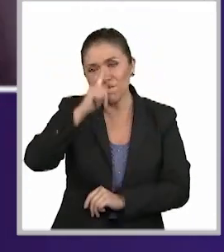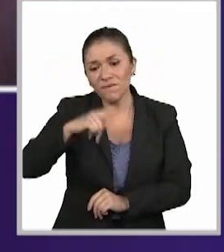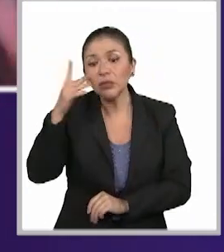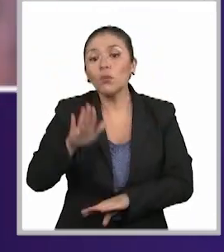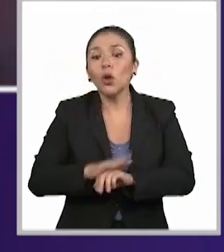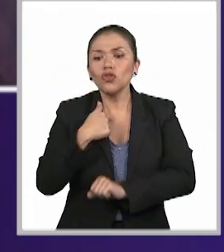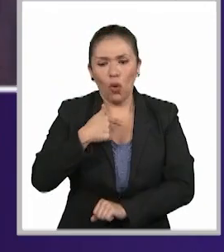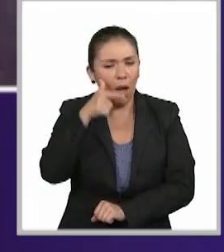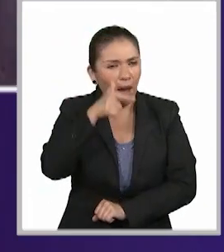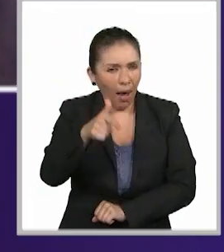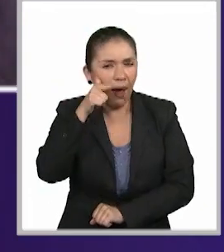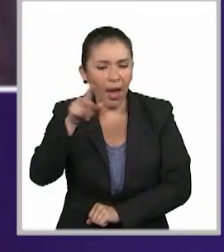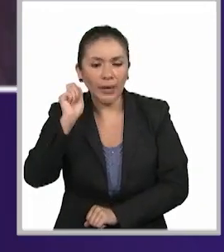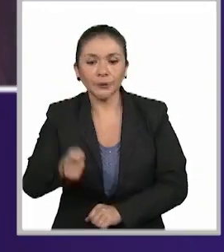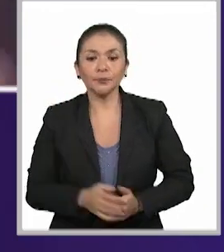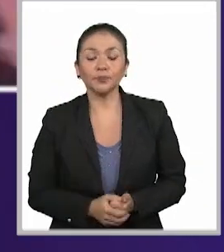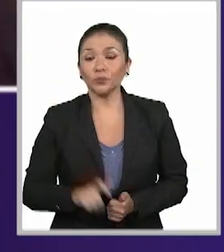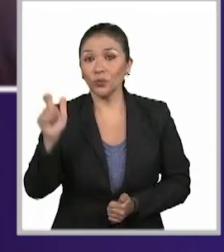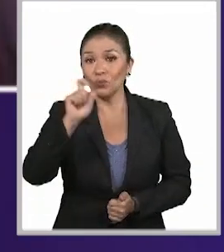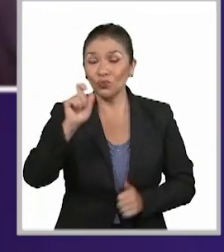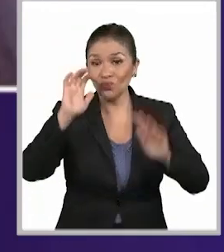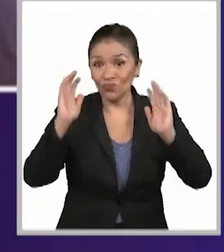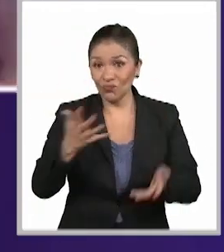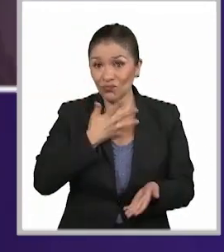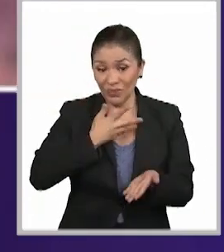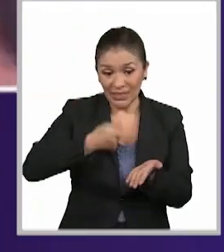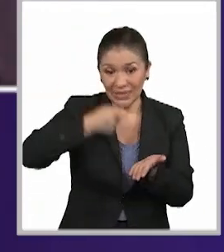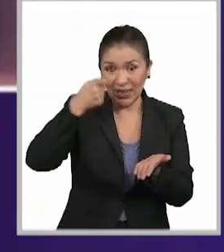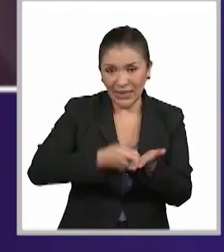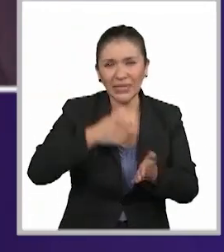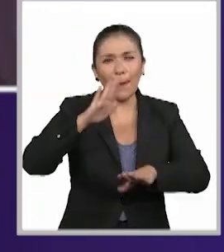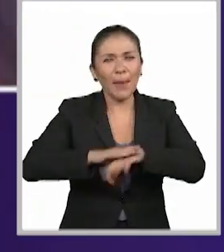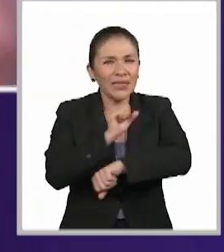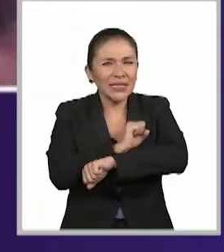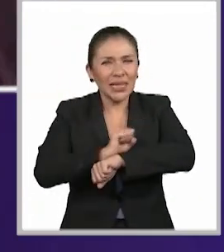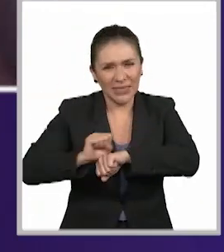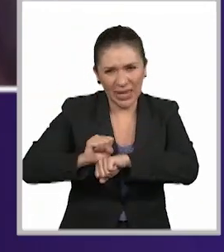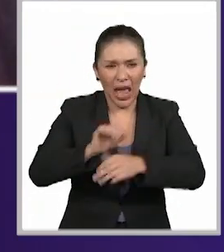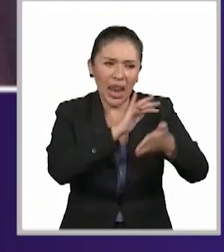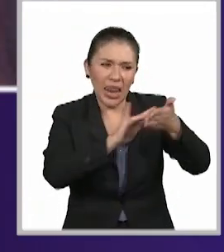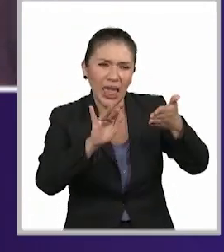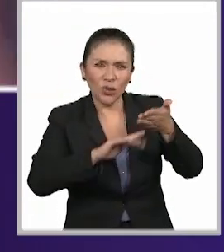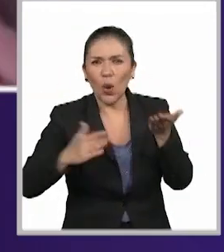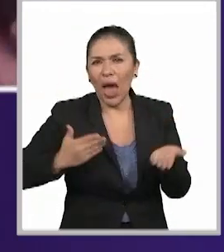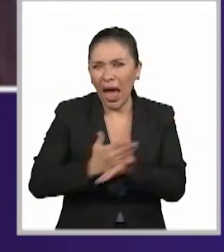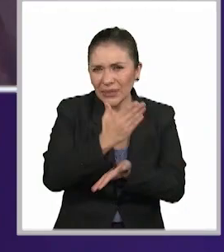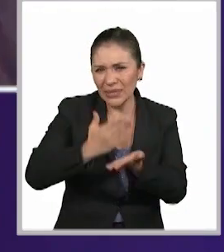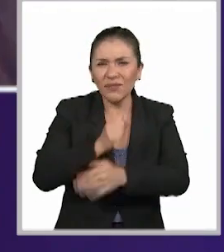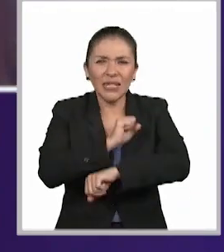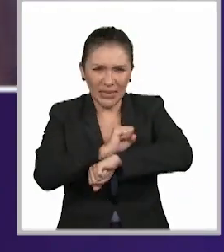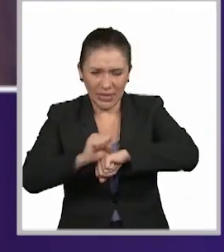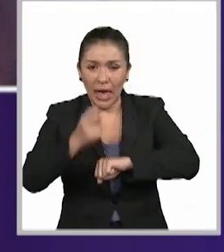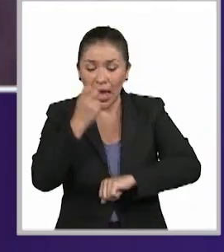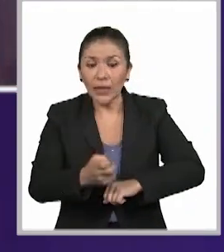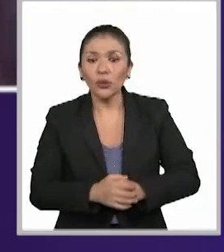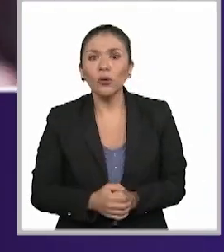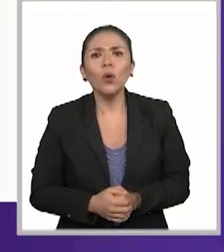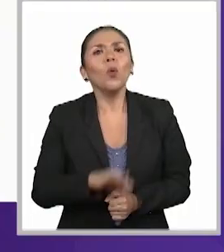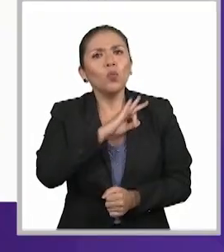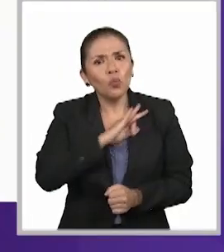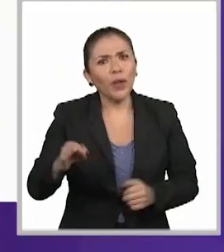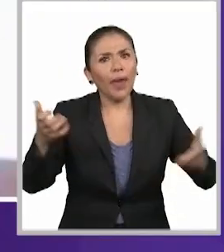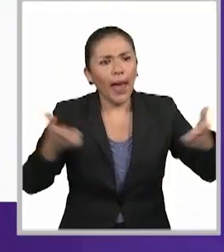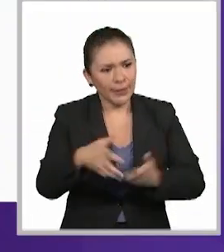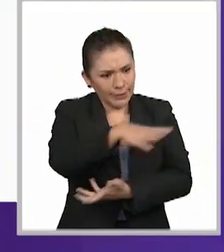fácil, porque lo que nosotros hemos encontrado es que una vez teniendo estas sentencias como más simples de lectura accesible y sencilla,